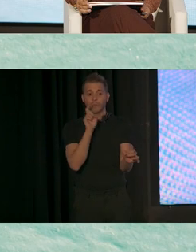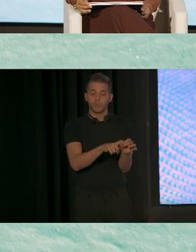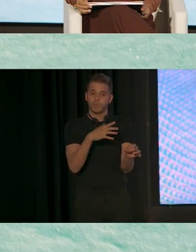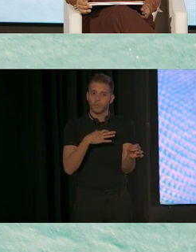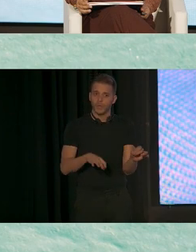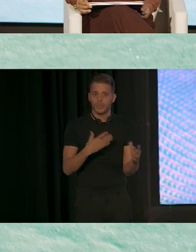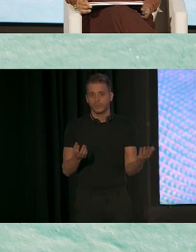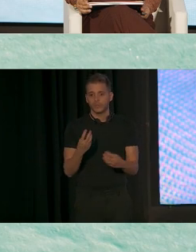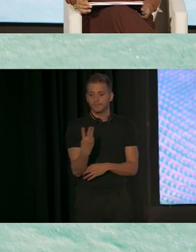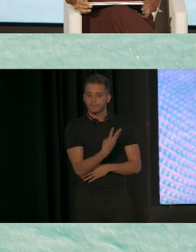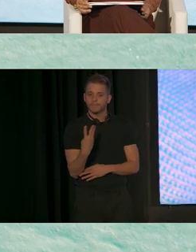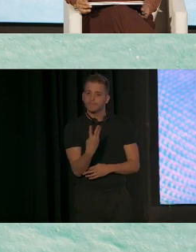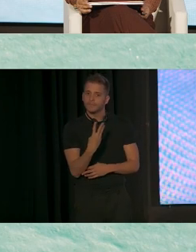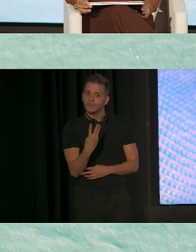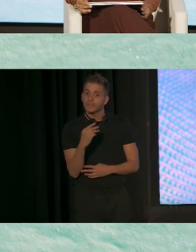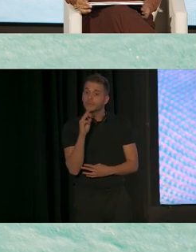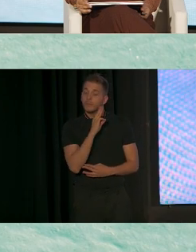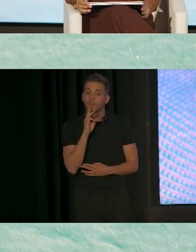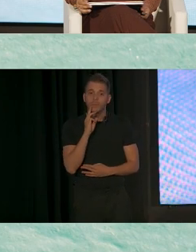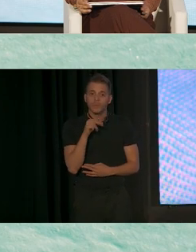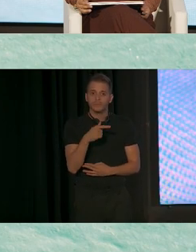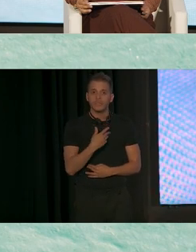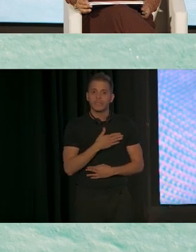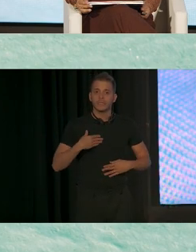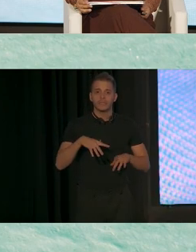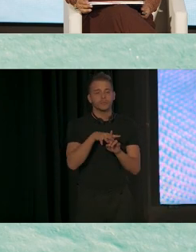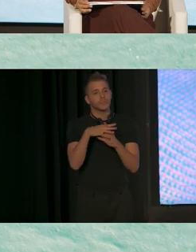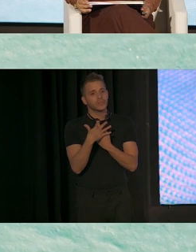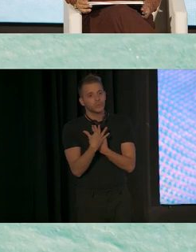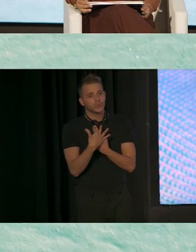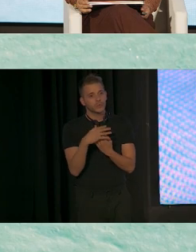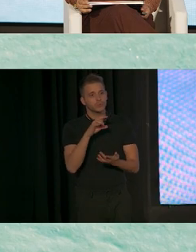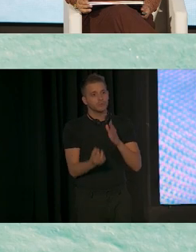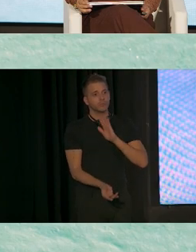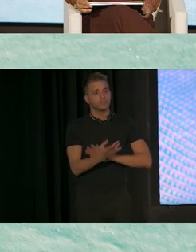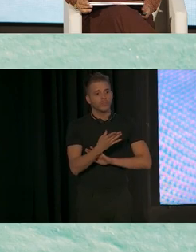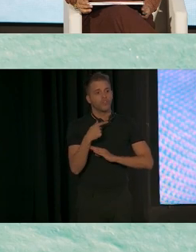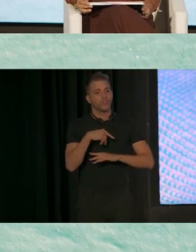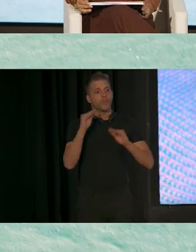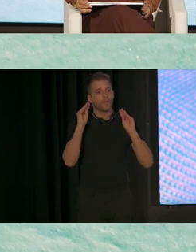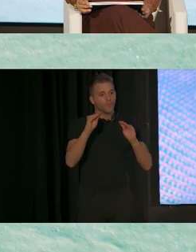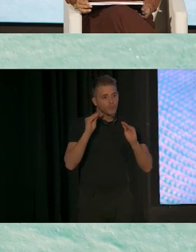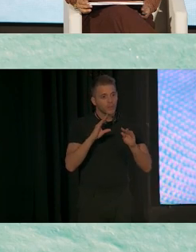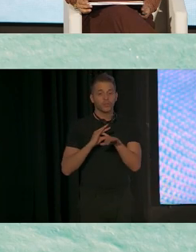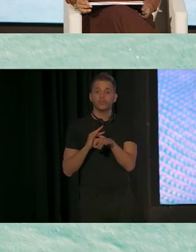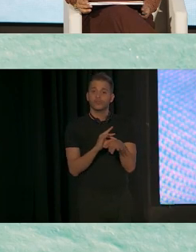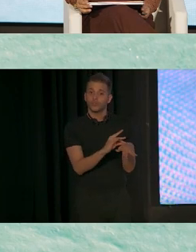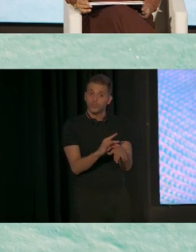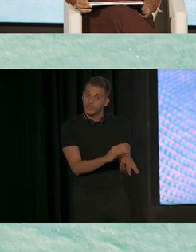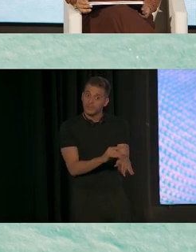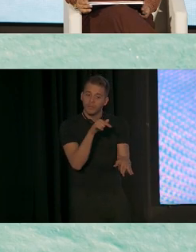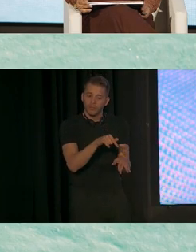querían crear un lugar donde la información y la orientación pudieran